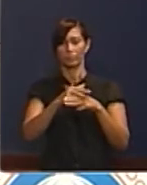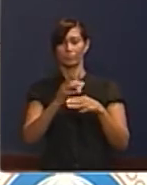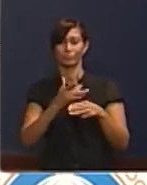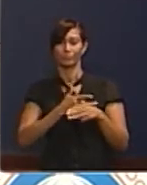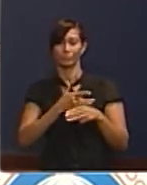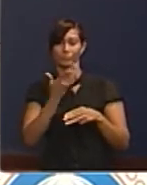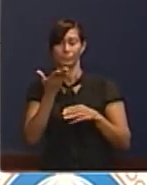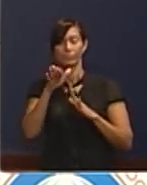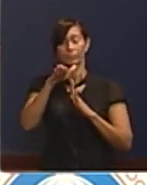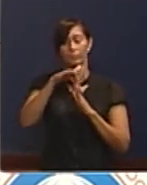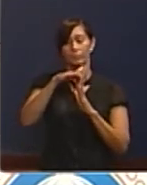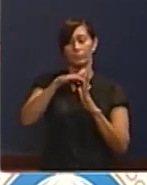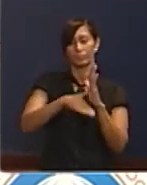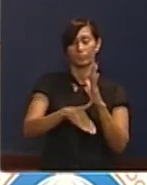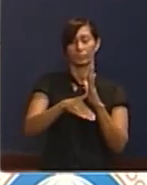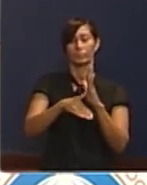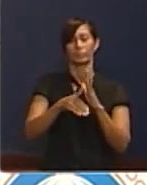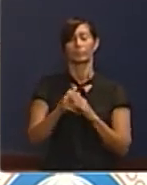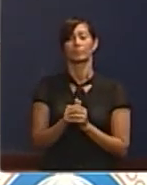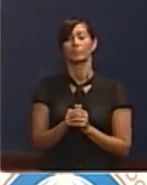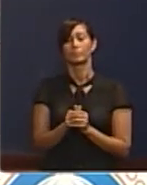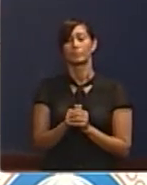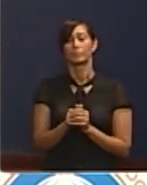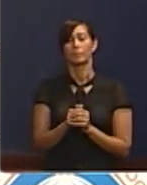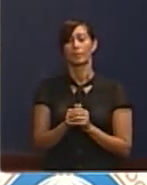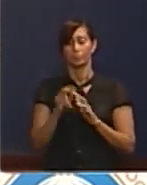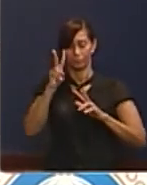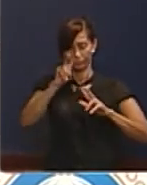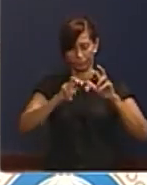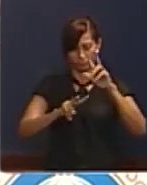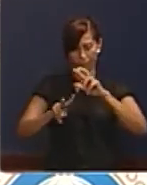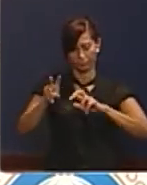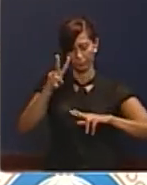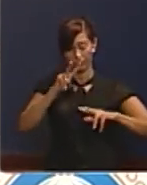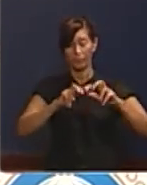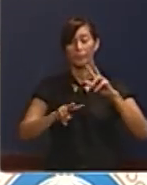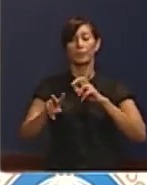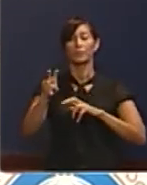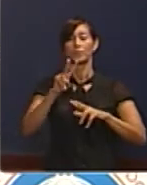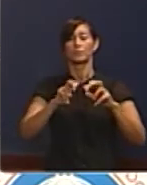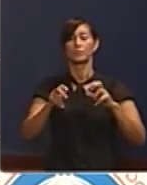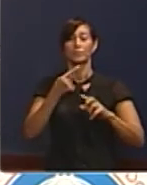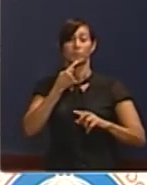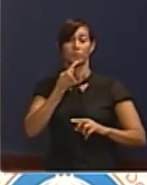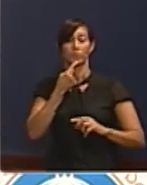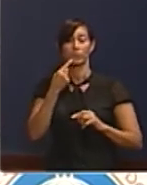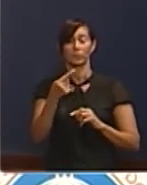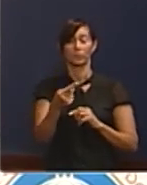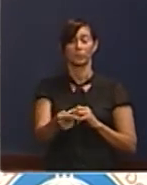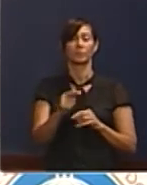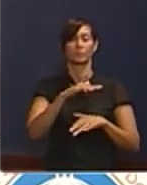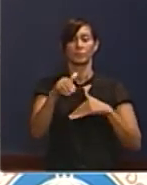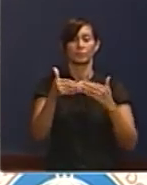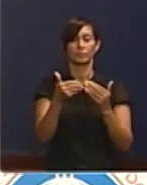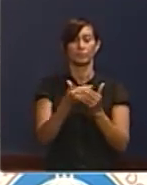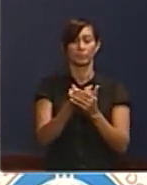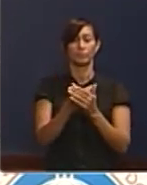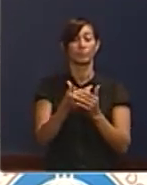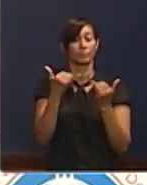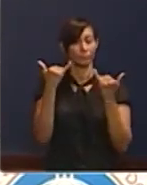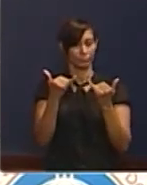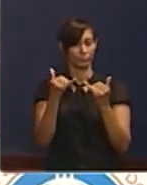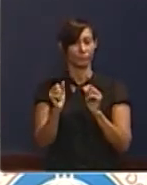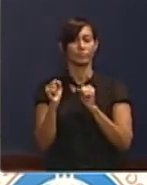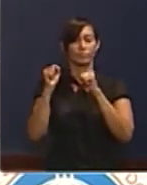que aún no se cubre, y las exploraciones y las investigaciones nos dicen de que todavía hay